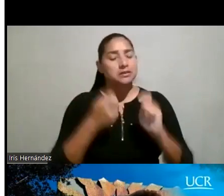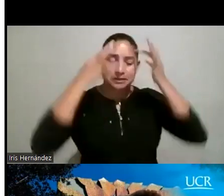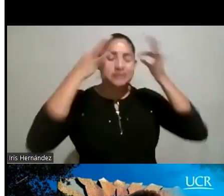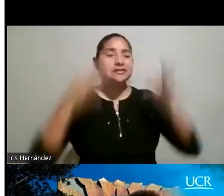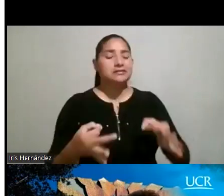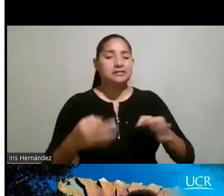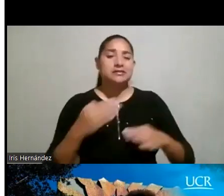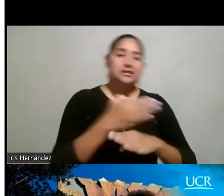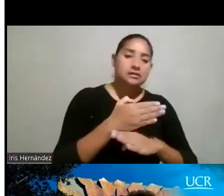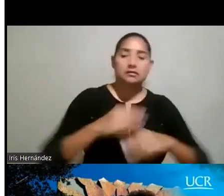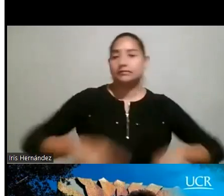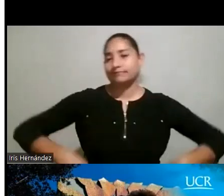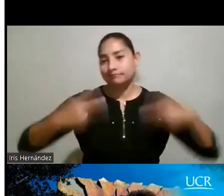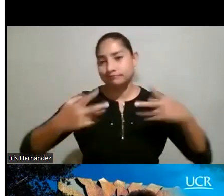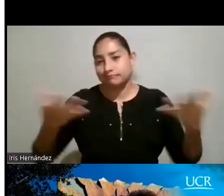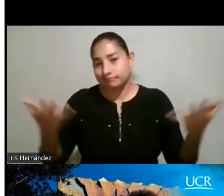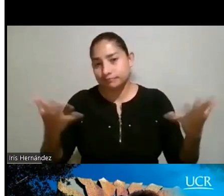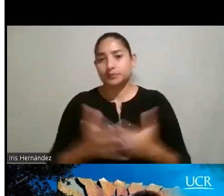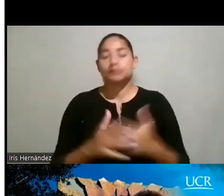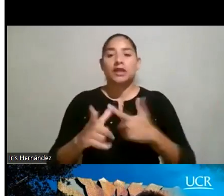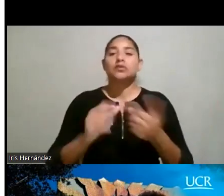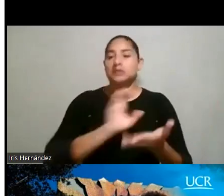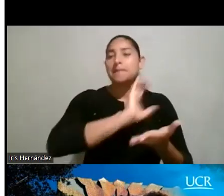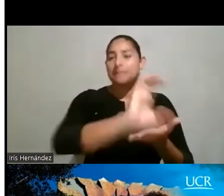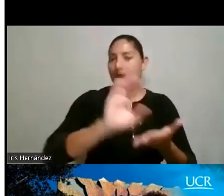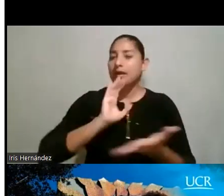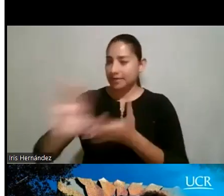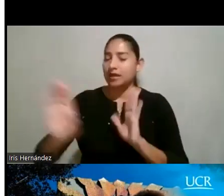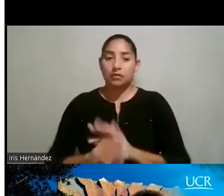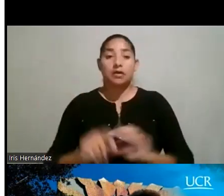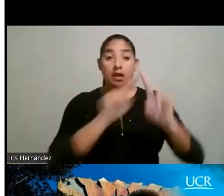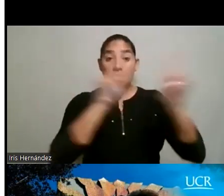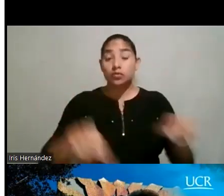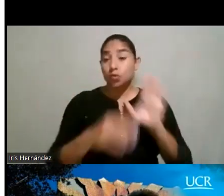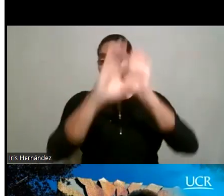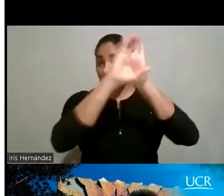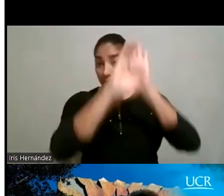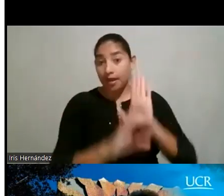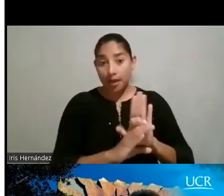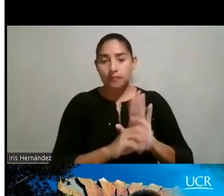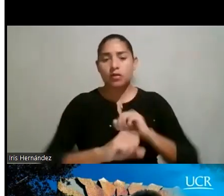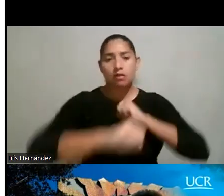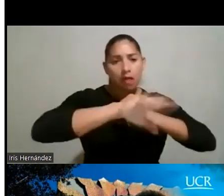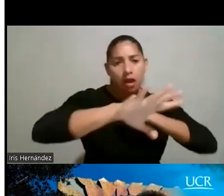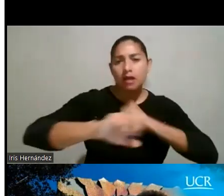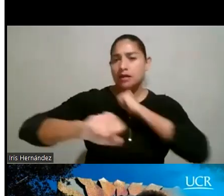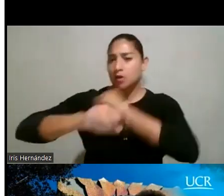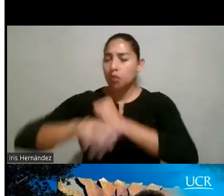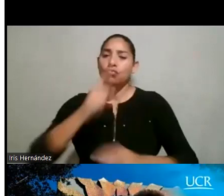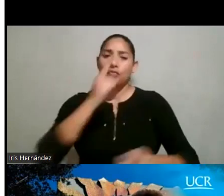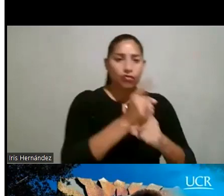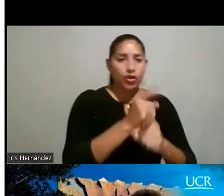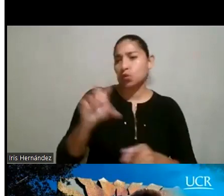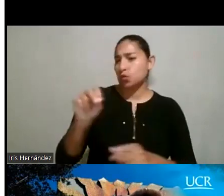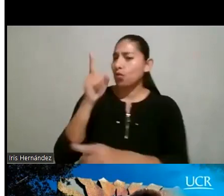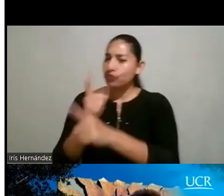vida. Entonces evitábamos eso. Aquí están algunos ejemplos de la campaña que se hizo. Disculpen ahí